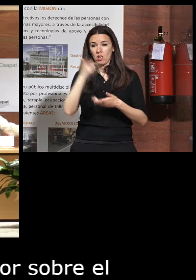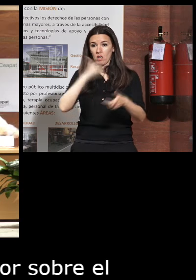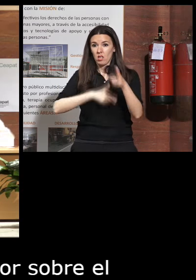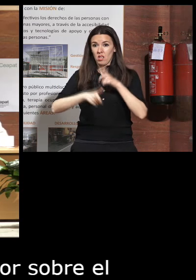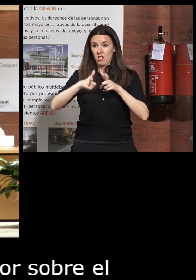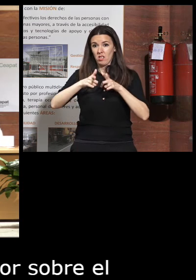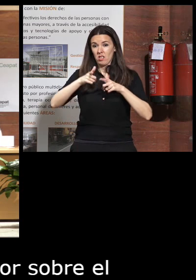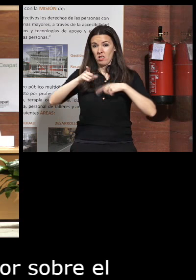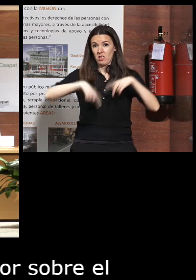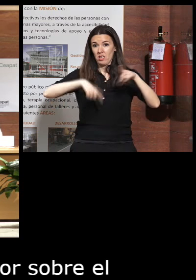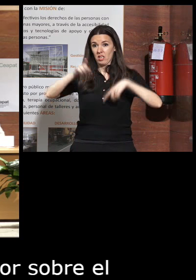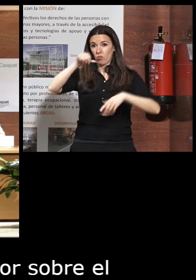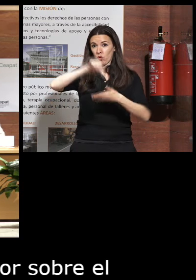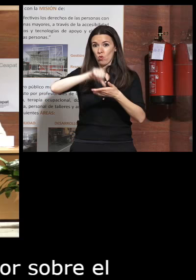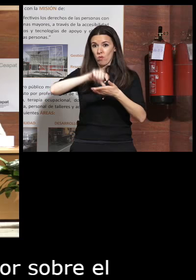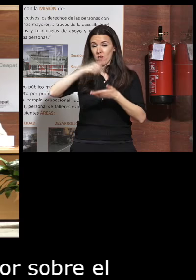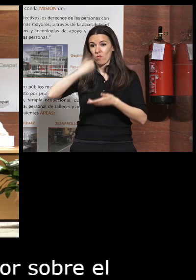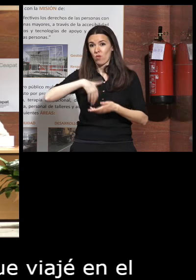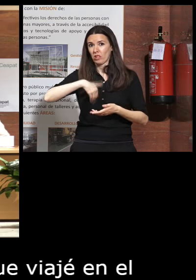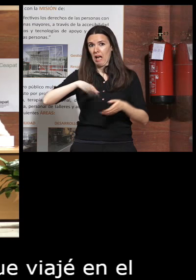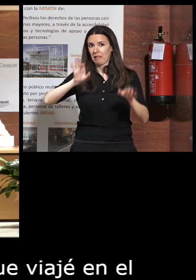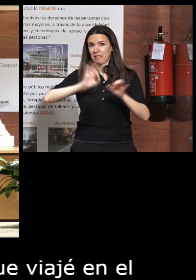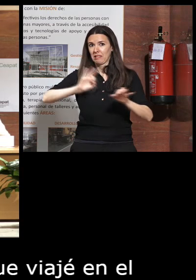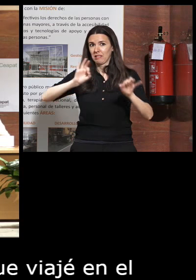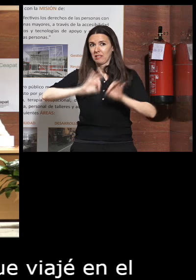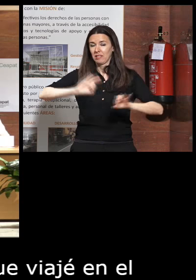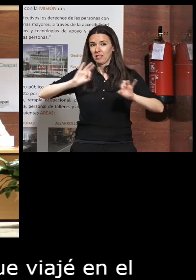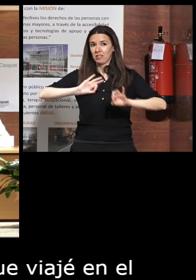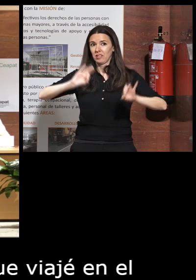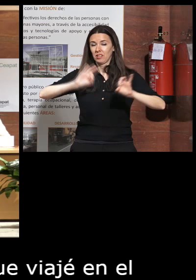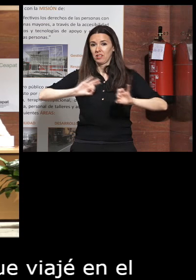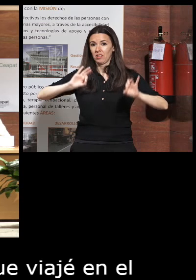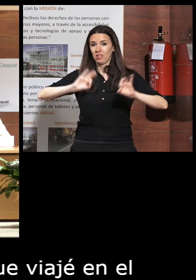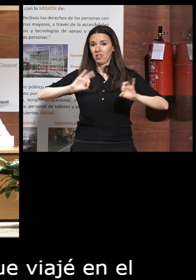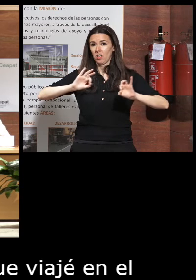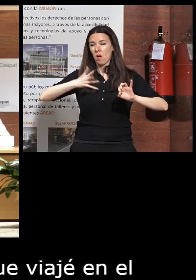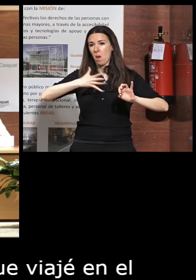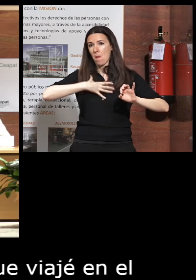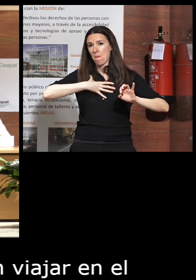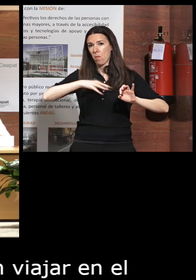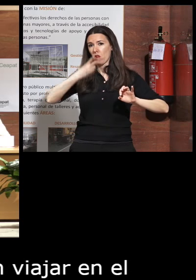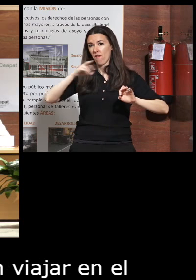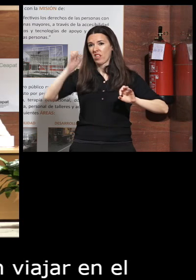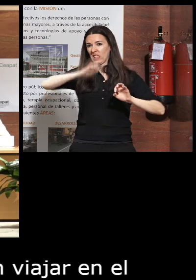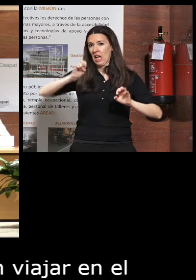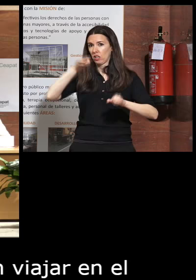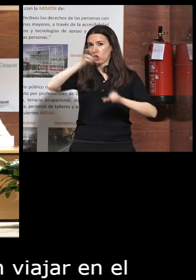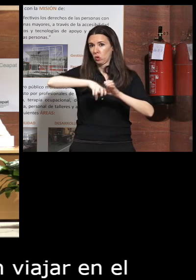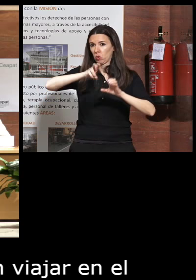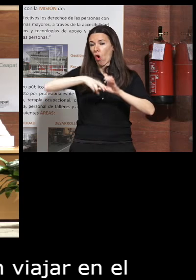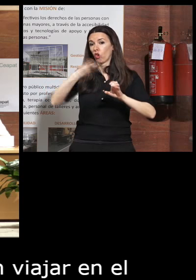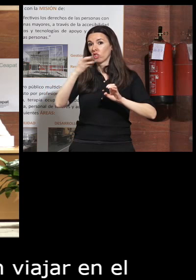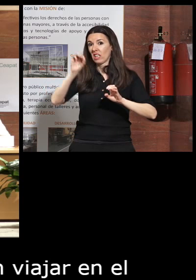el transporte urbano después de llevar sin viajar en el transporte urbano posiblemente 20 años o 30